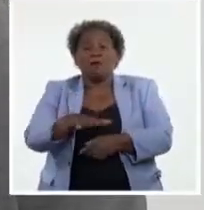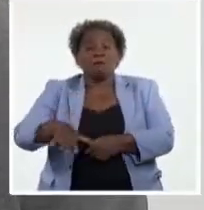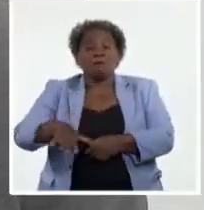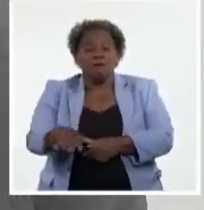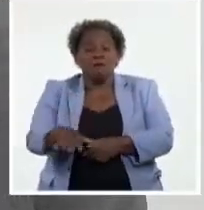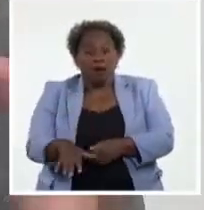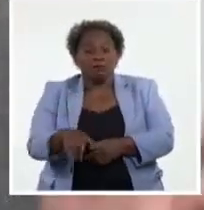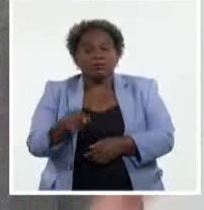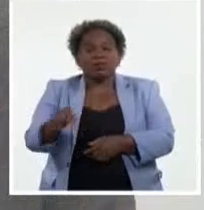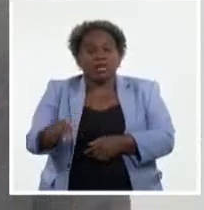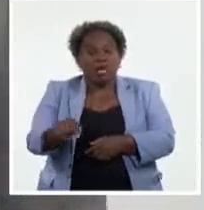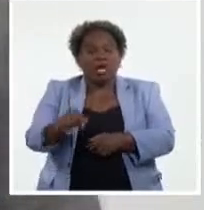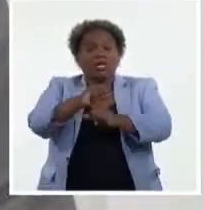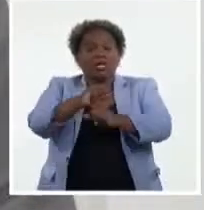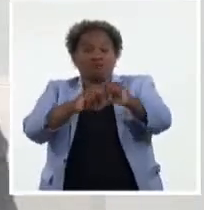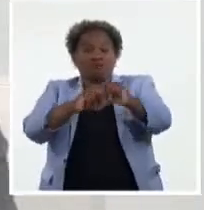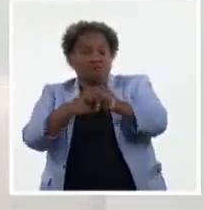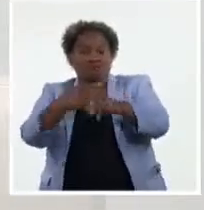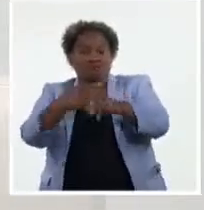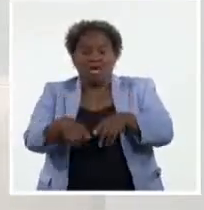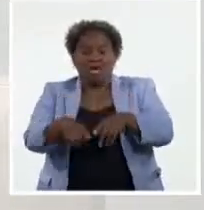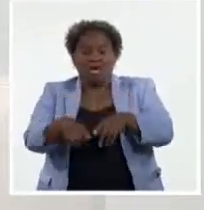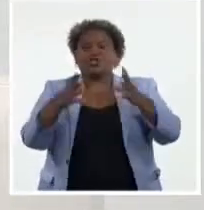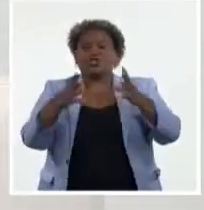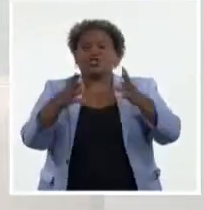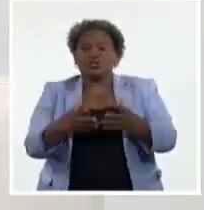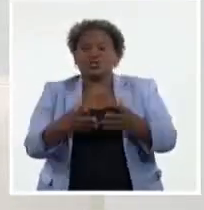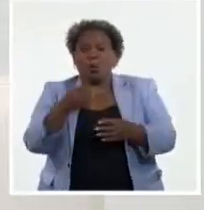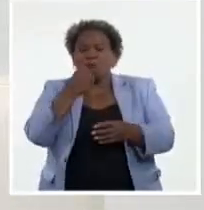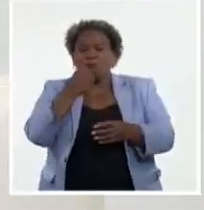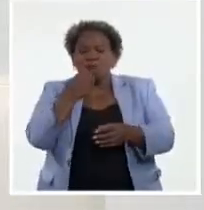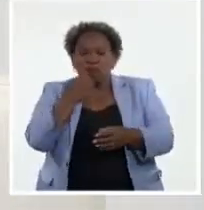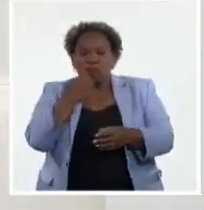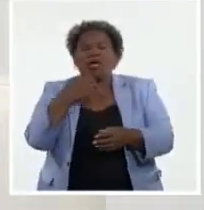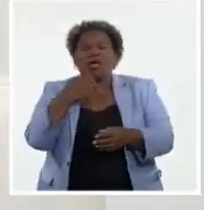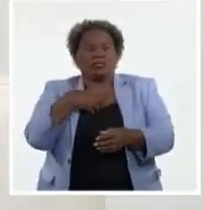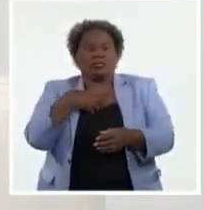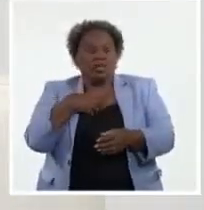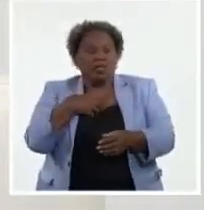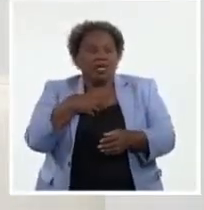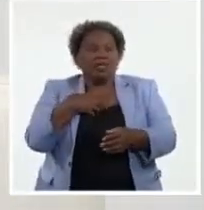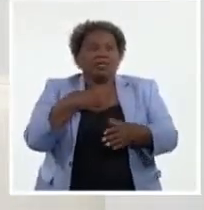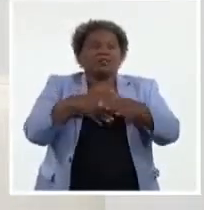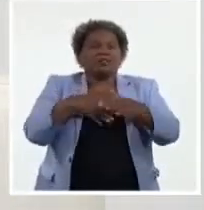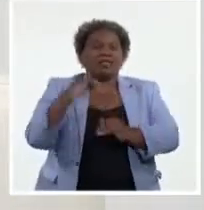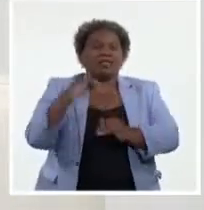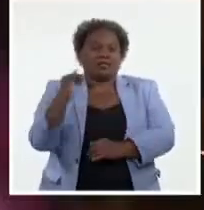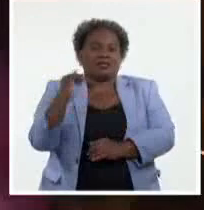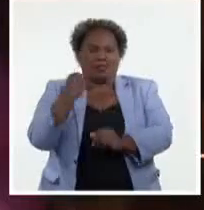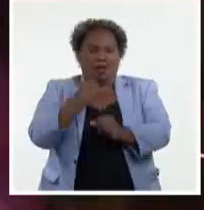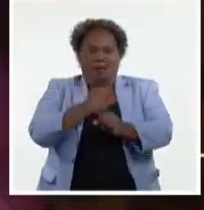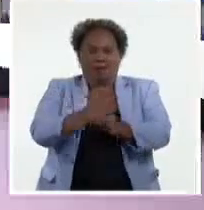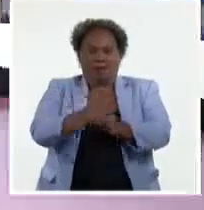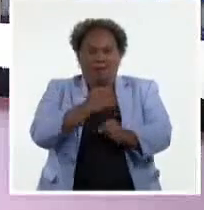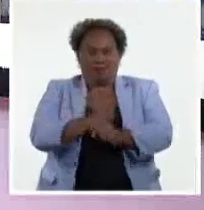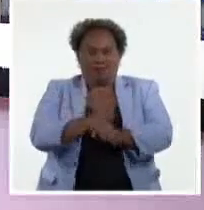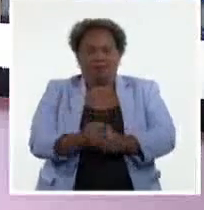determinadas plataformas para que todo ese tráfico pueda llegar hacia esa salida internacional en la que hoy también estamos trabajando.